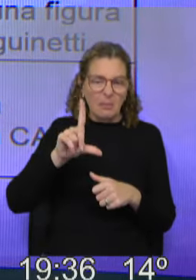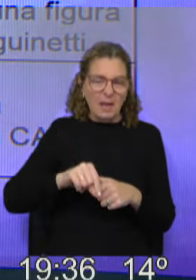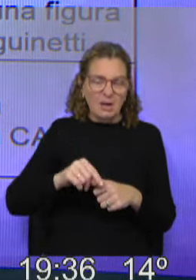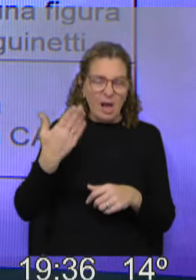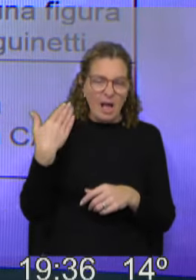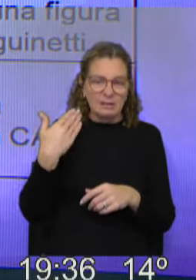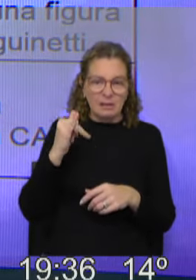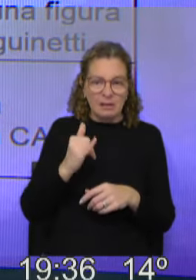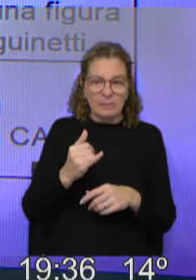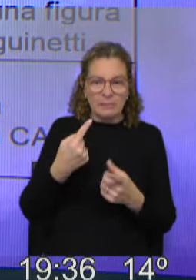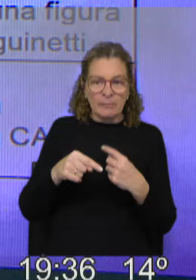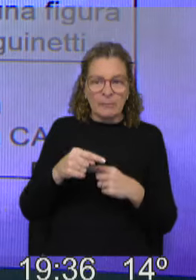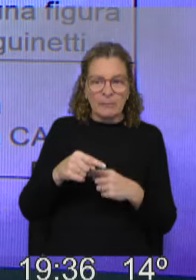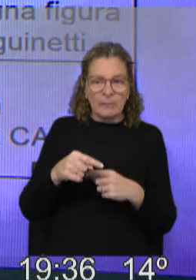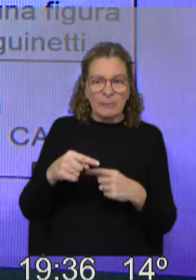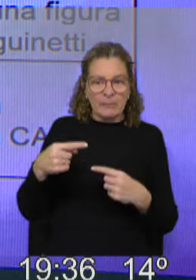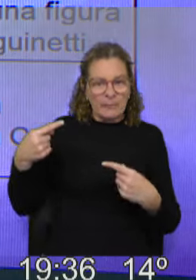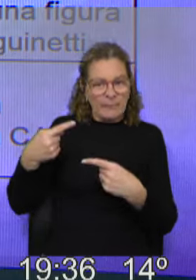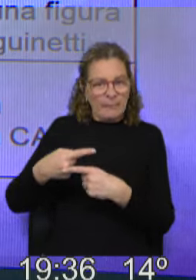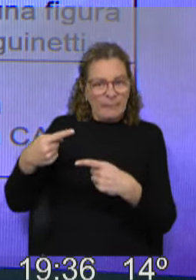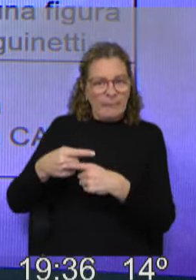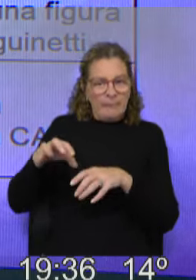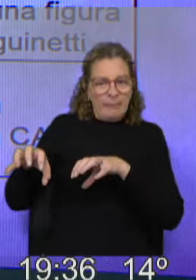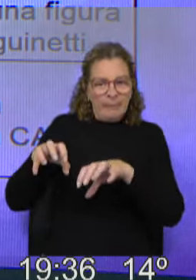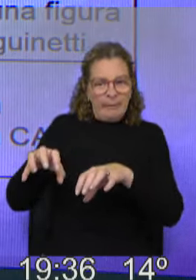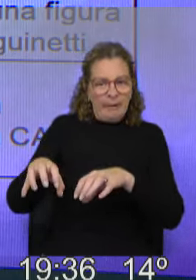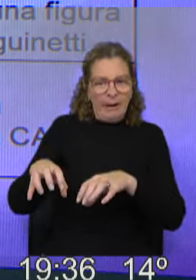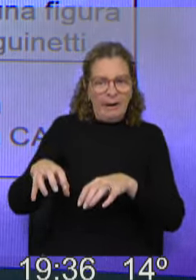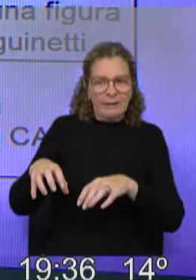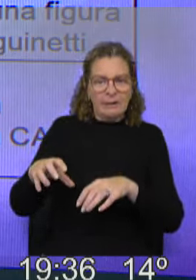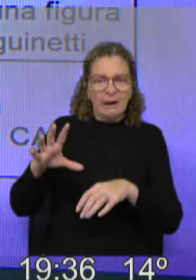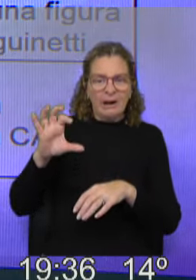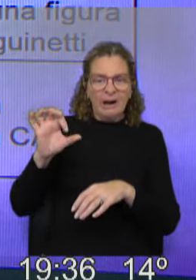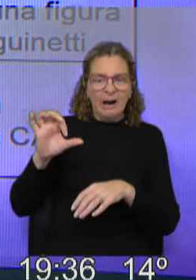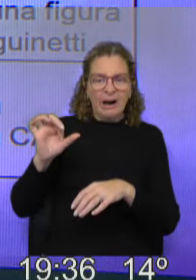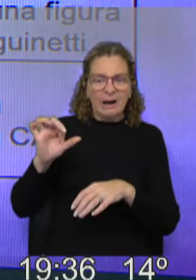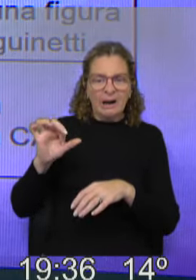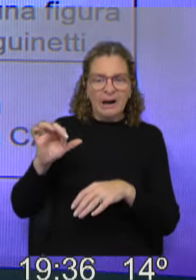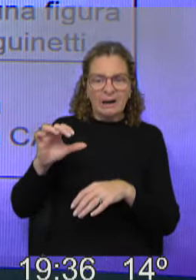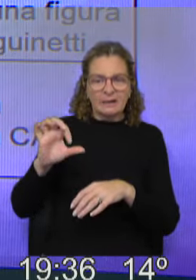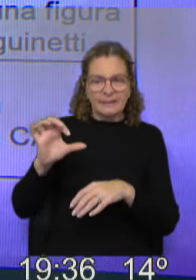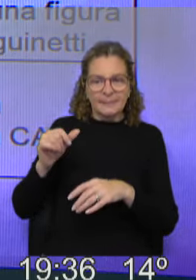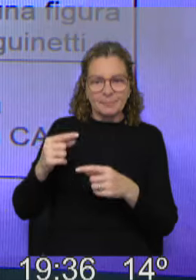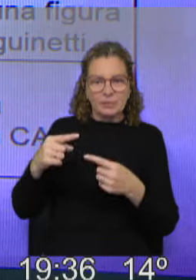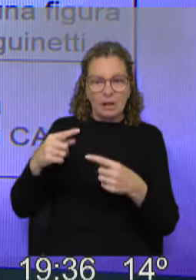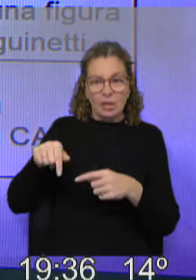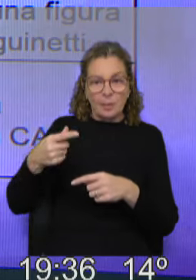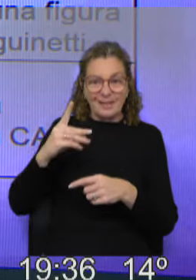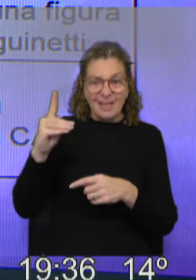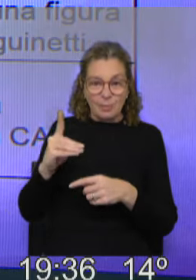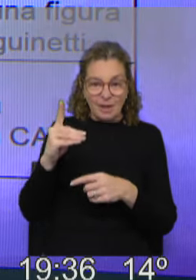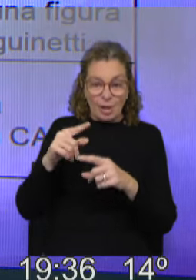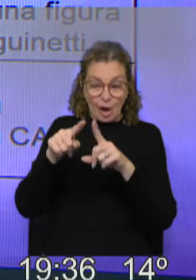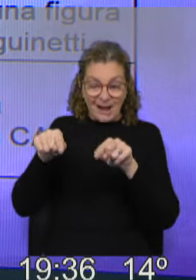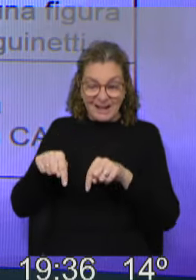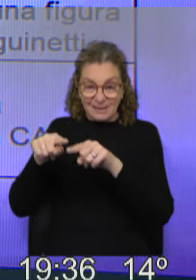anteriores, pero hay una disputa entre los distintos sectores que va por el Senado porque se disputa en las listas, el orden